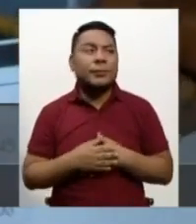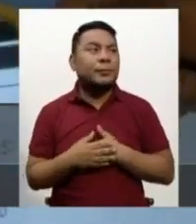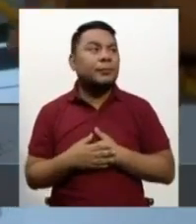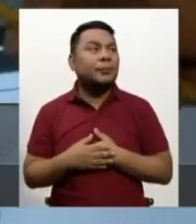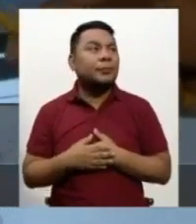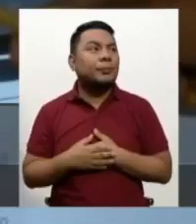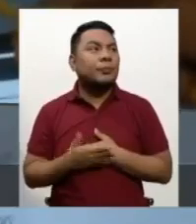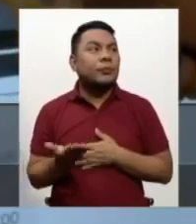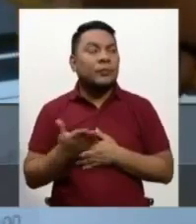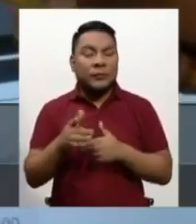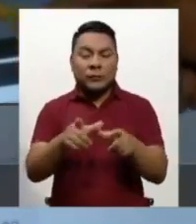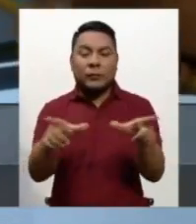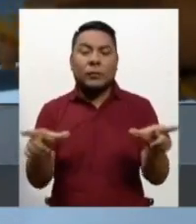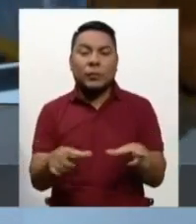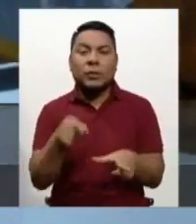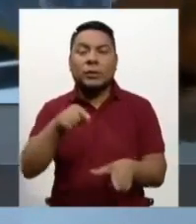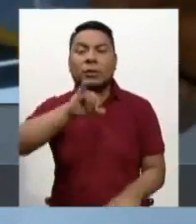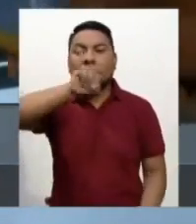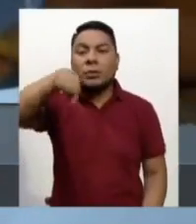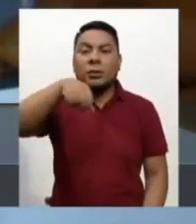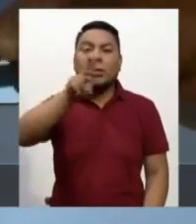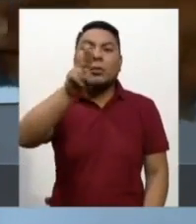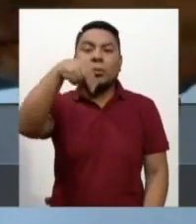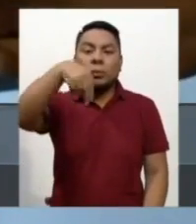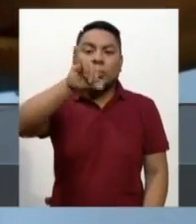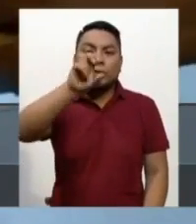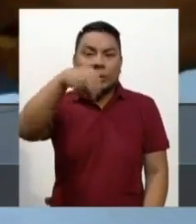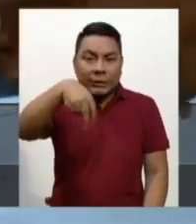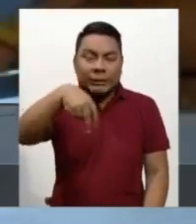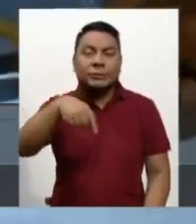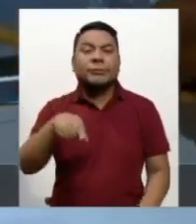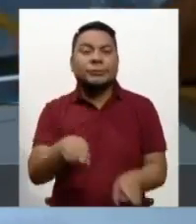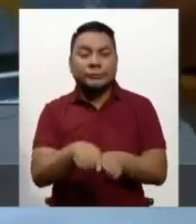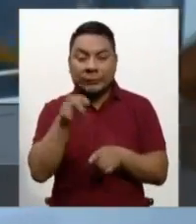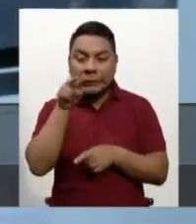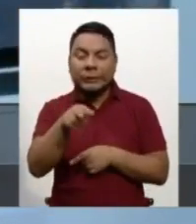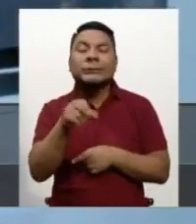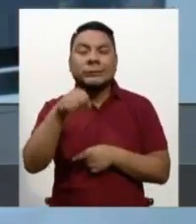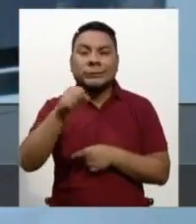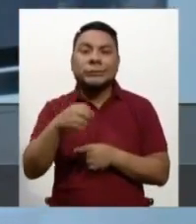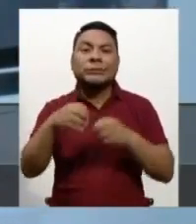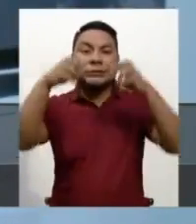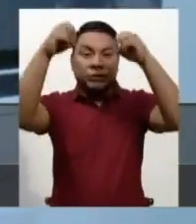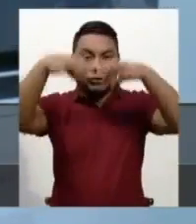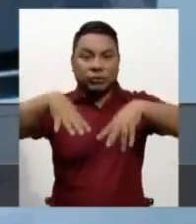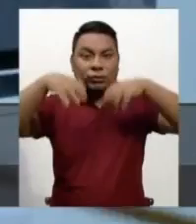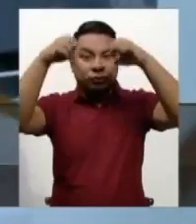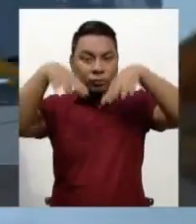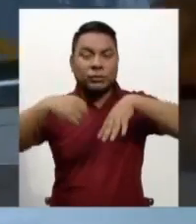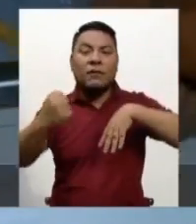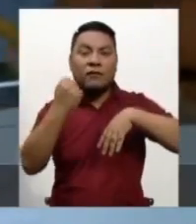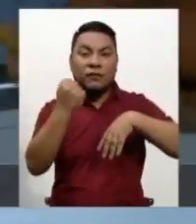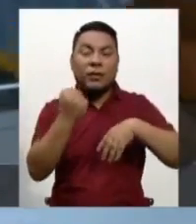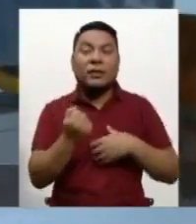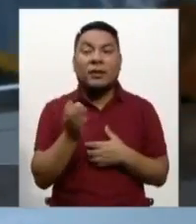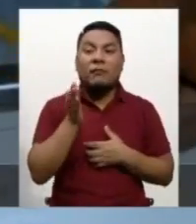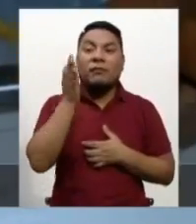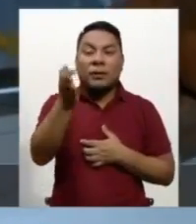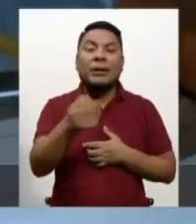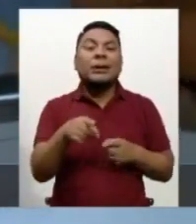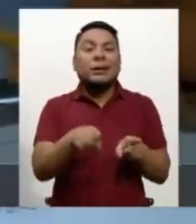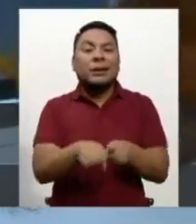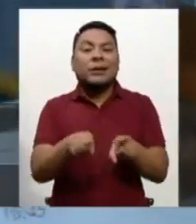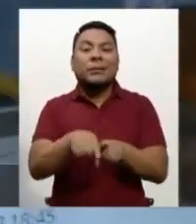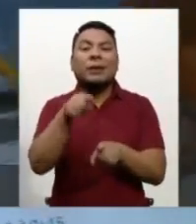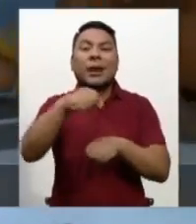la zona de Junín, con bastante presencia de lluvia, inclusive granizada, ya que esta zona es bastante fría,